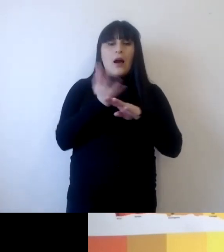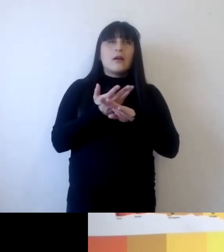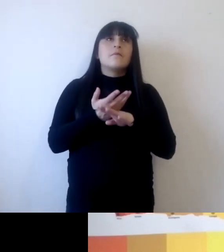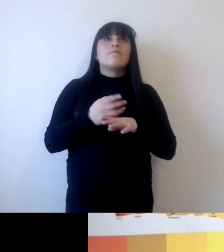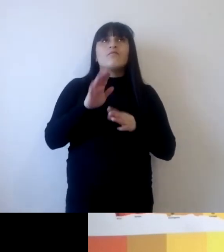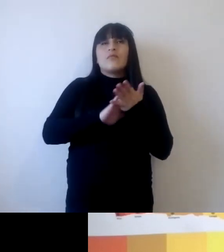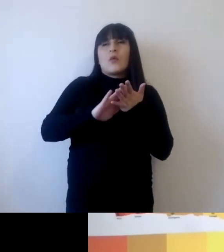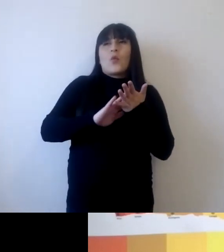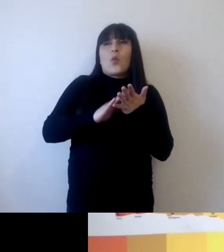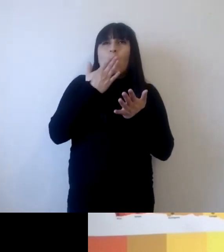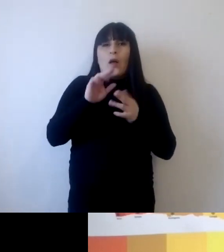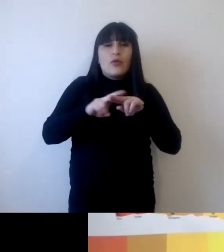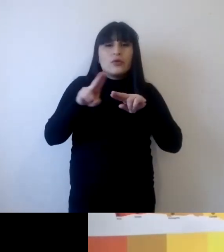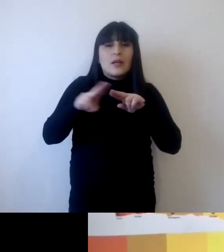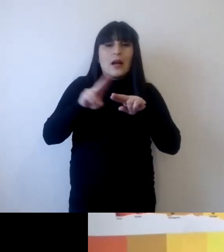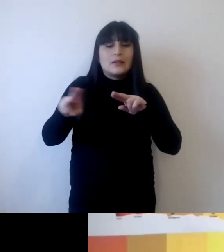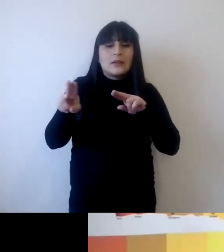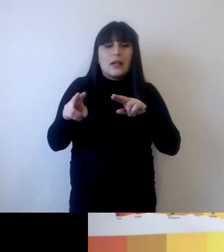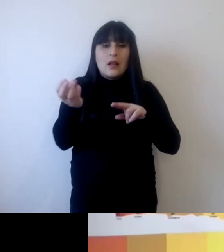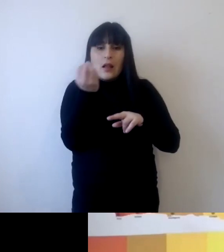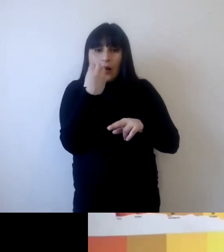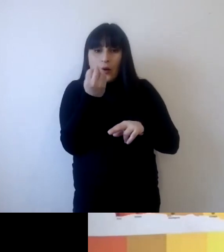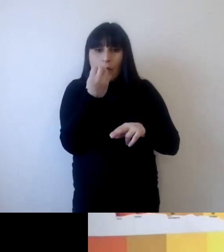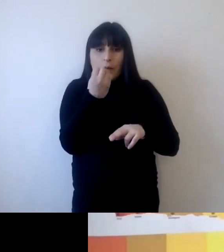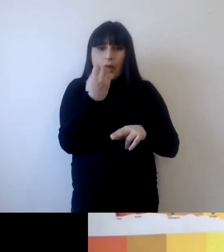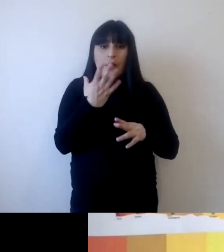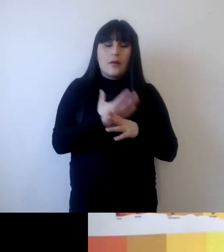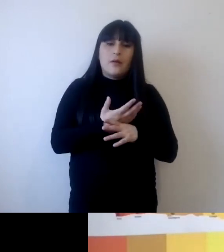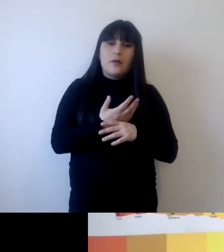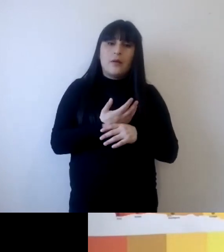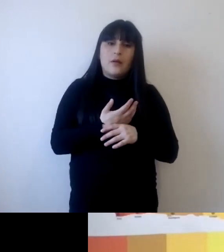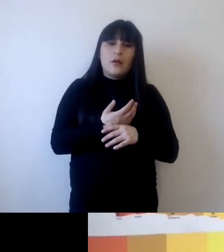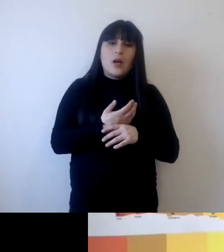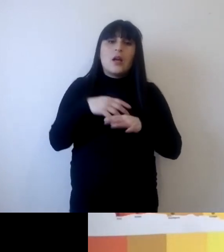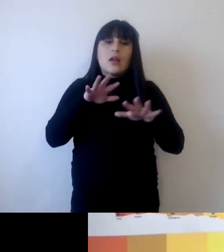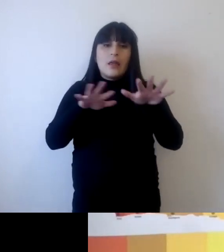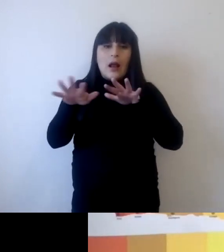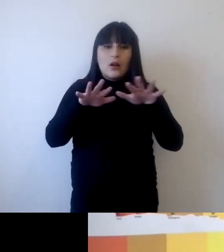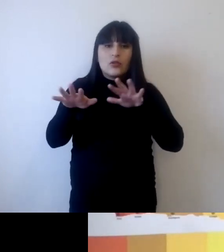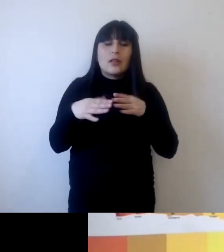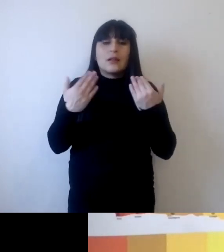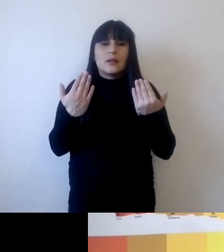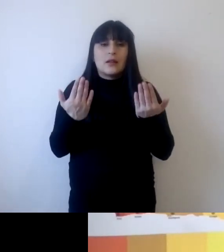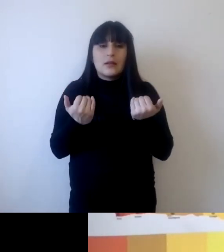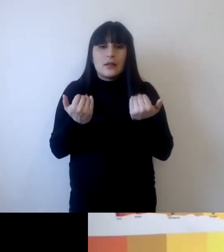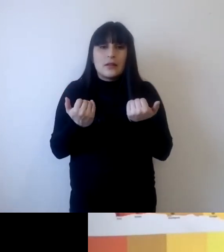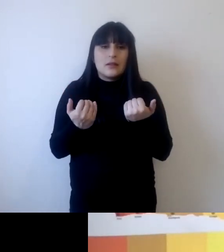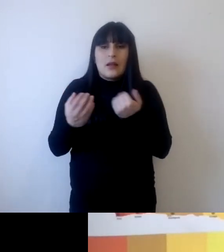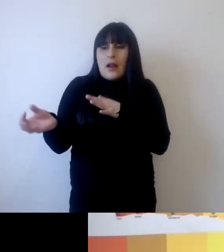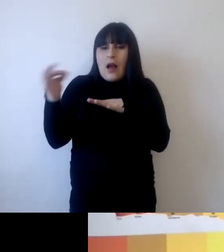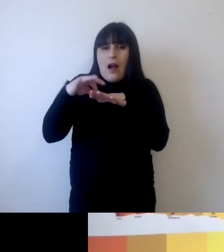ejemplo las emisiones de metano o de otros productos que derivan del uso de abonos en la agricultura por ejemplo